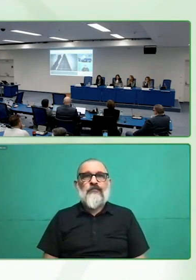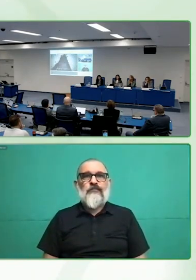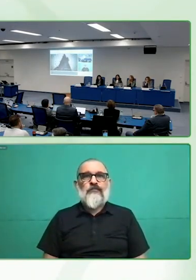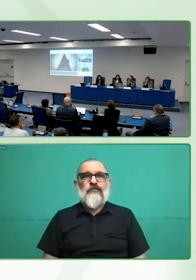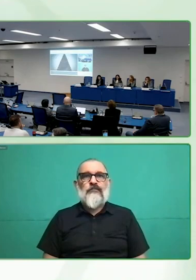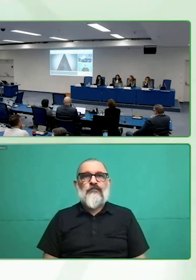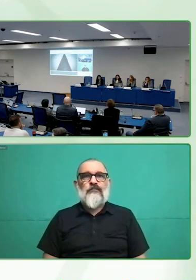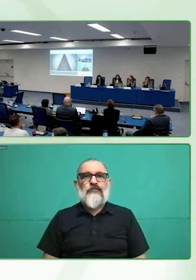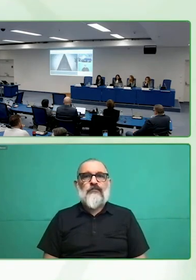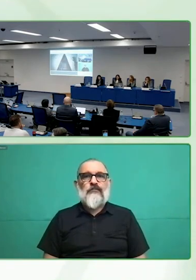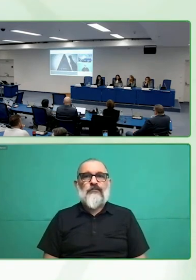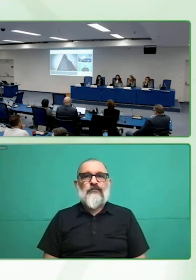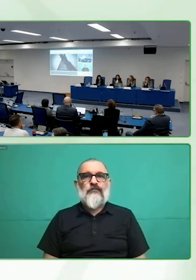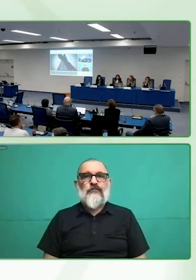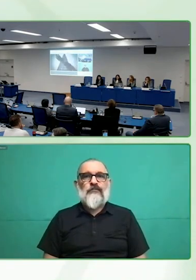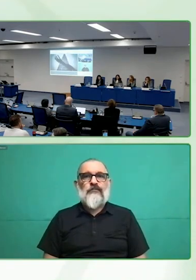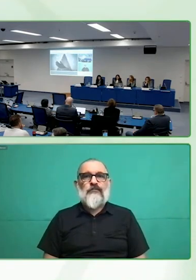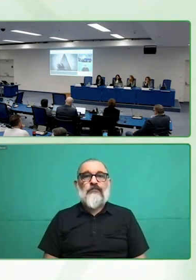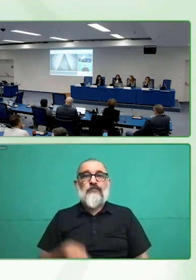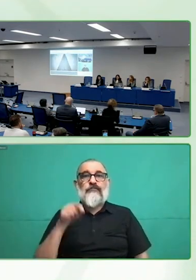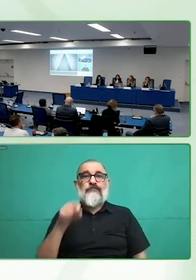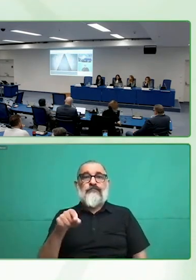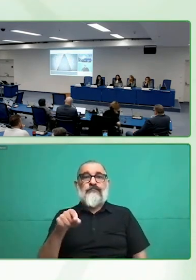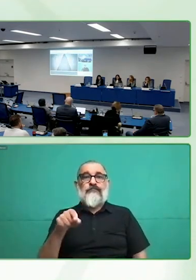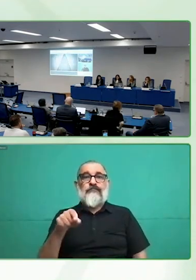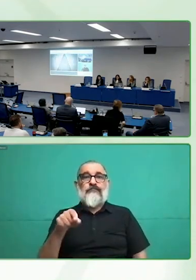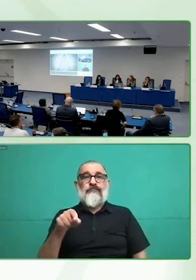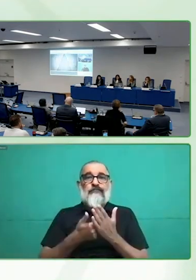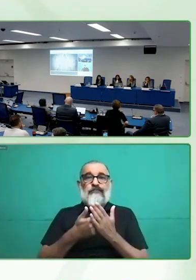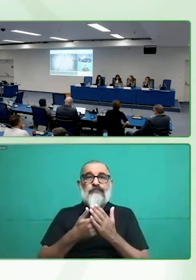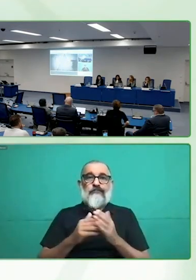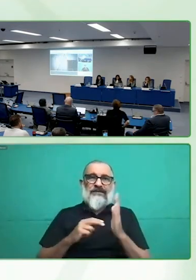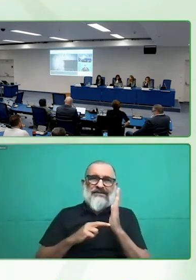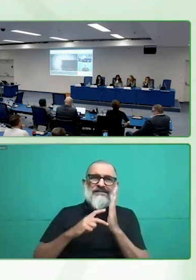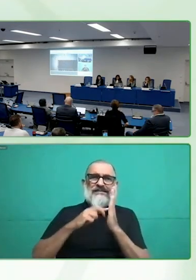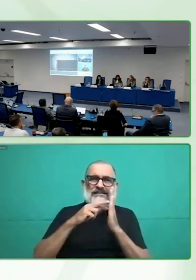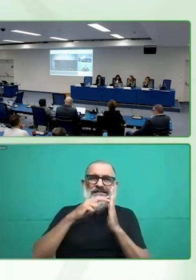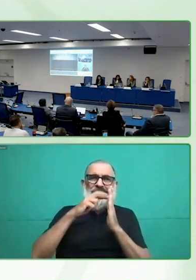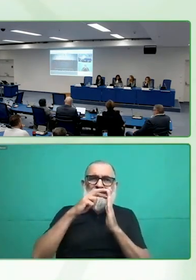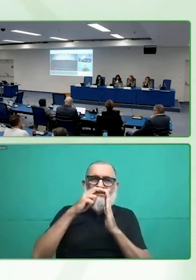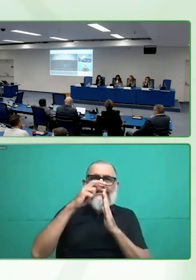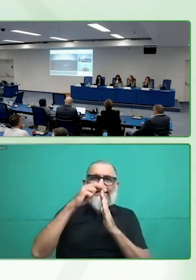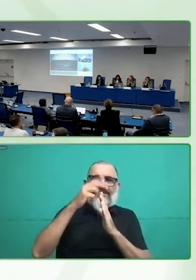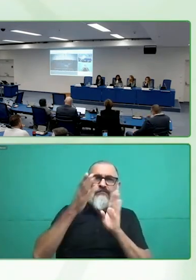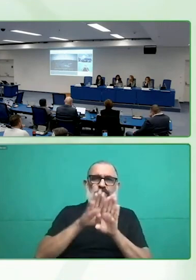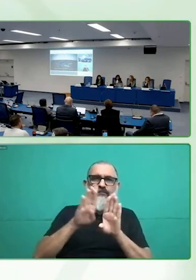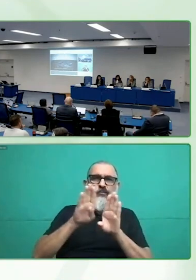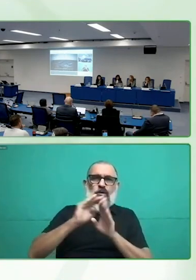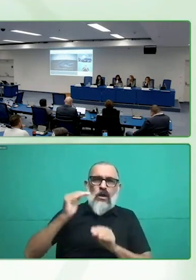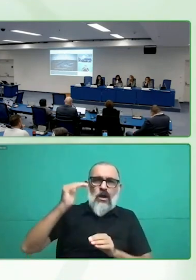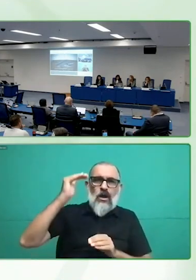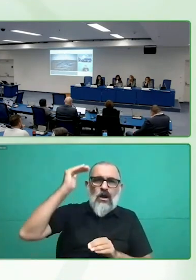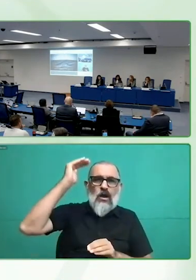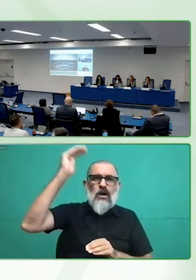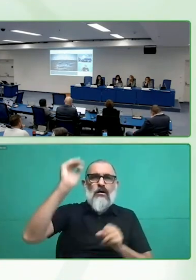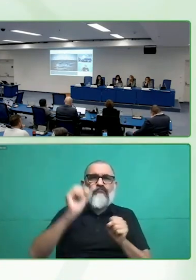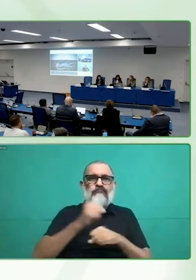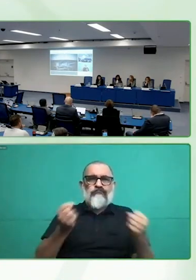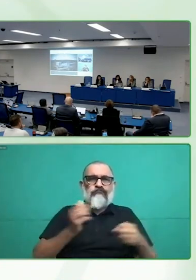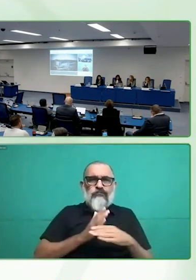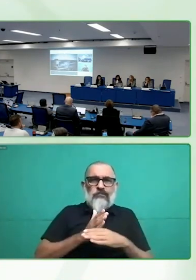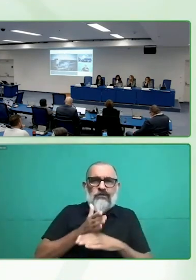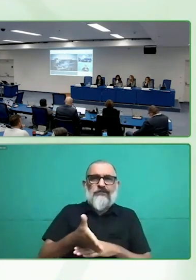estrechas que es imposible acceder. Donde todas las calles son un laberinto enredado, y el mapa que tienes,